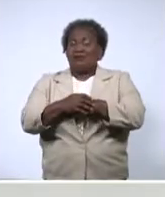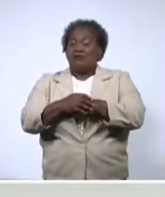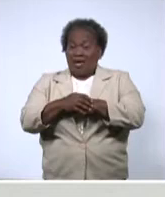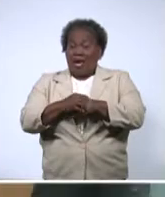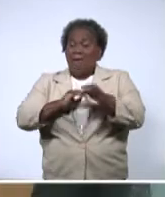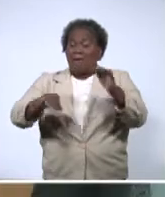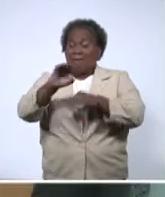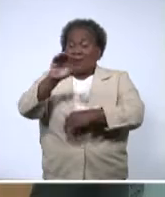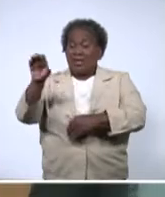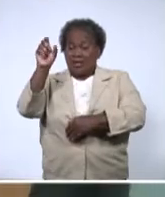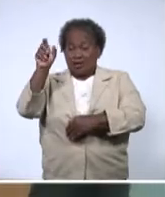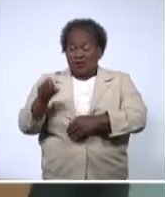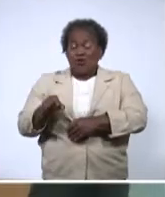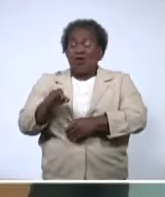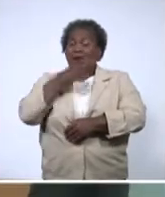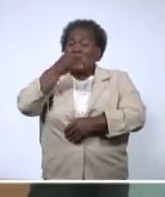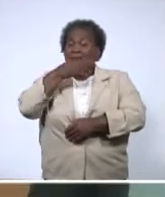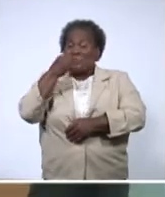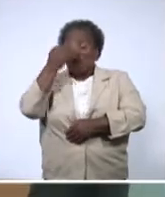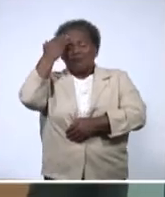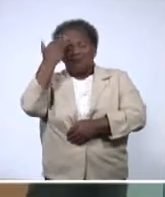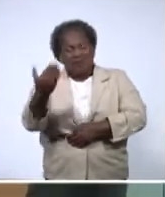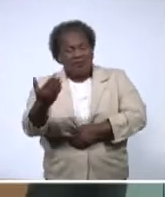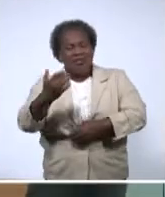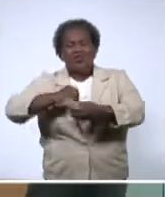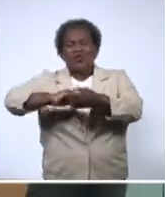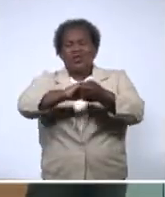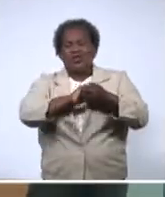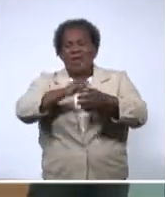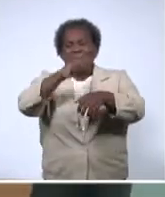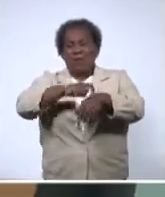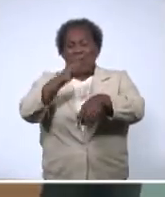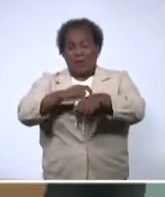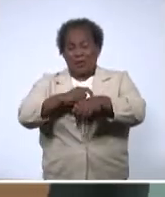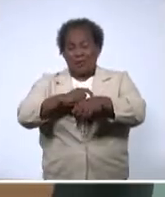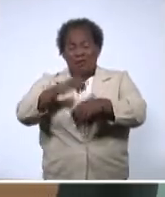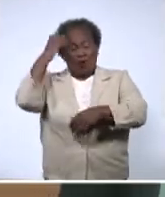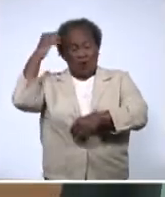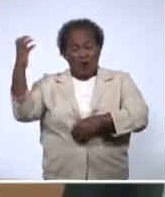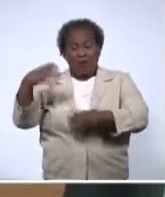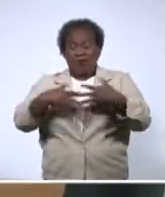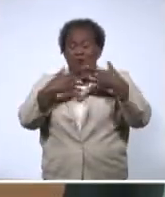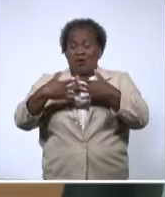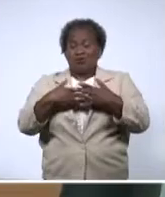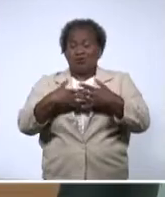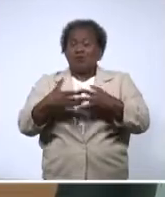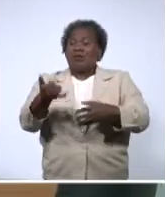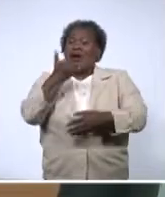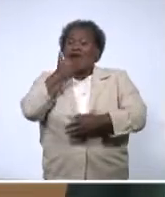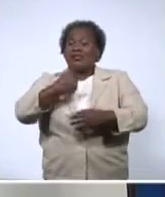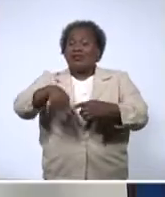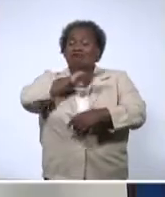agradeció el gesto de solidaridad en momentos en que el gobierno de Estados Unidos recrudece el bloqueo contra nuestro país.